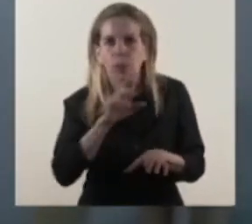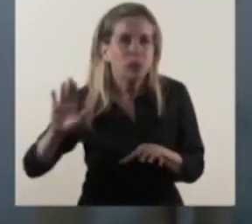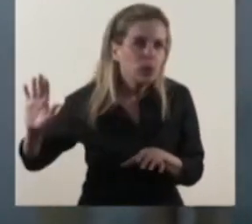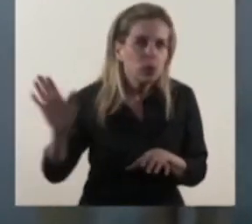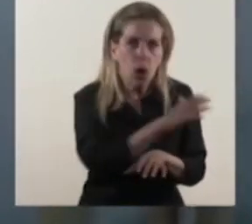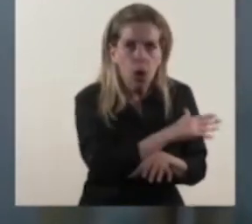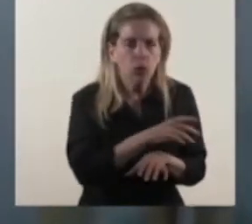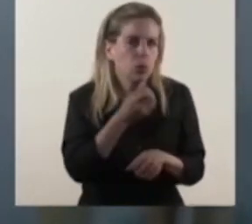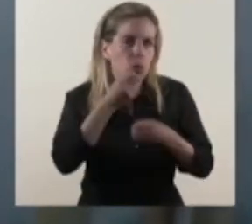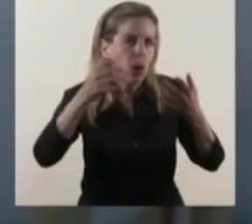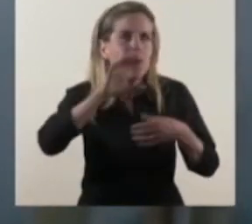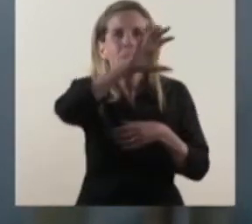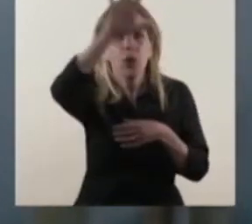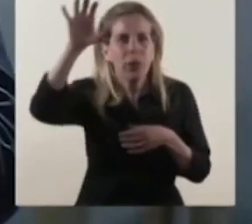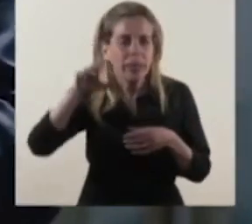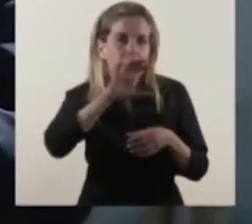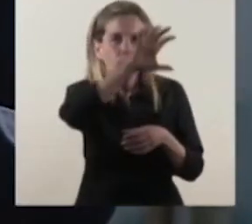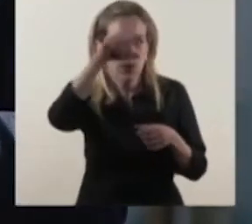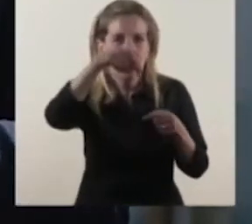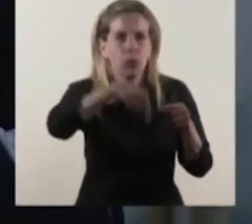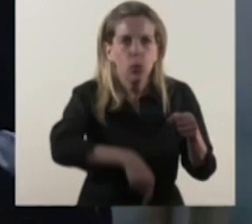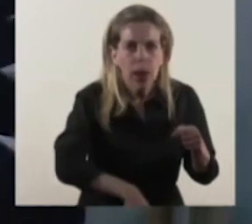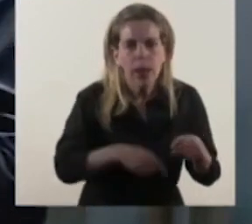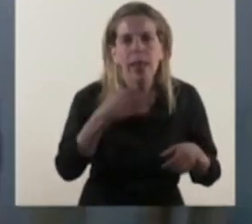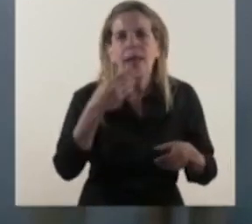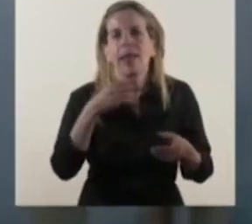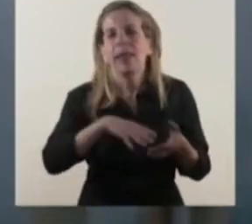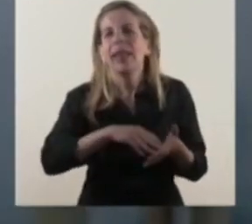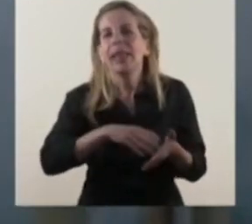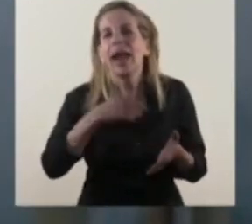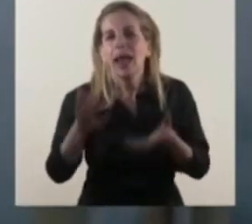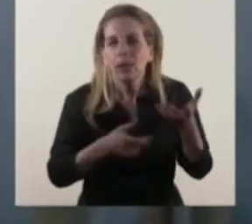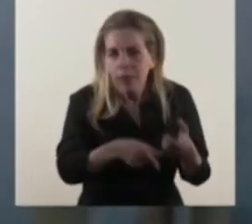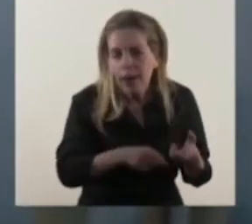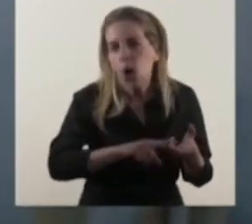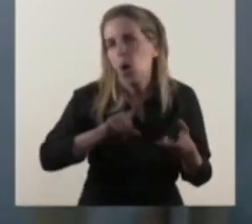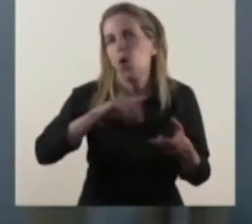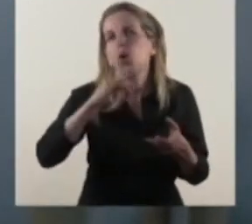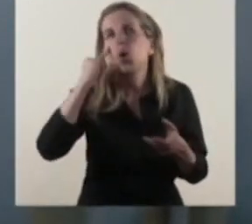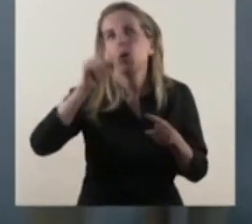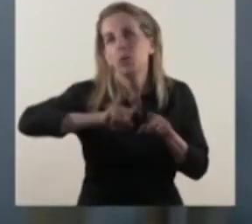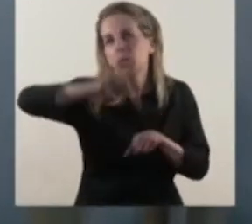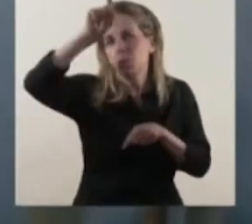El fueguino de Tierra del Fuego y el jujeño allá en la puna argentina.